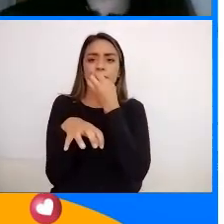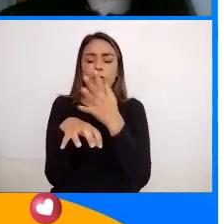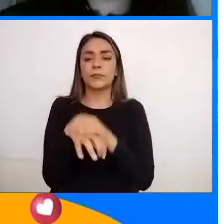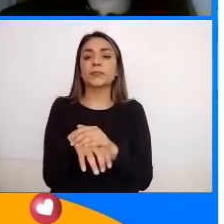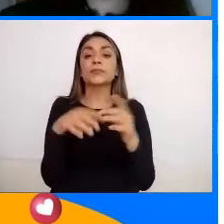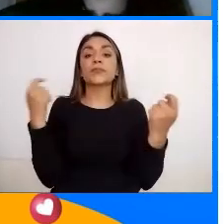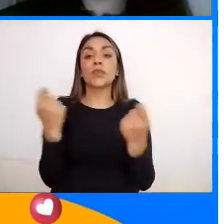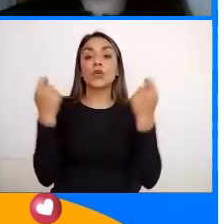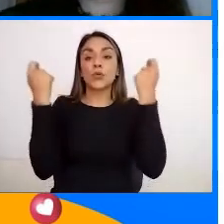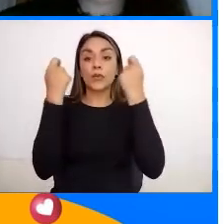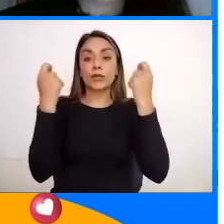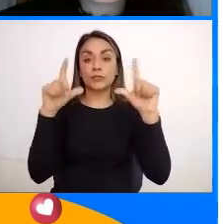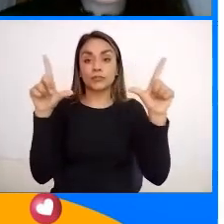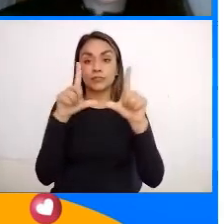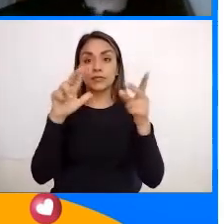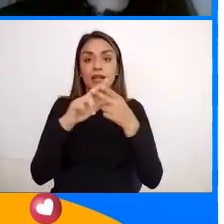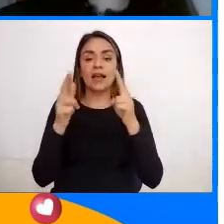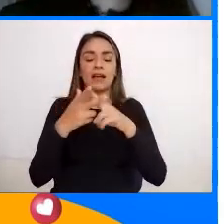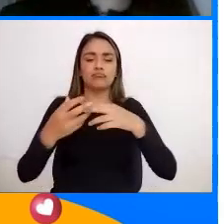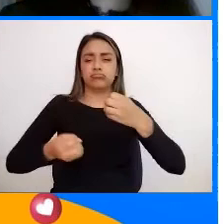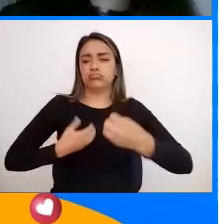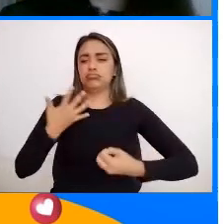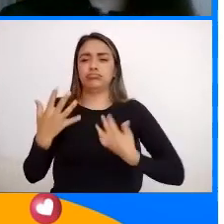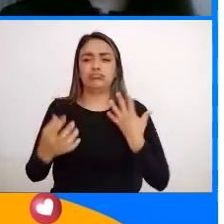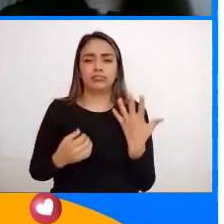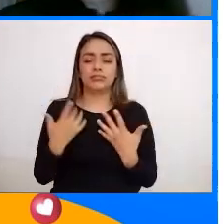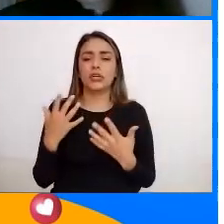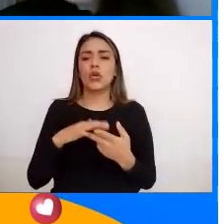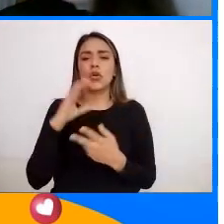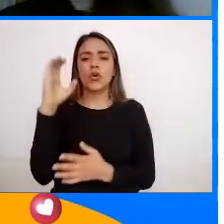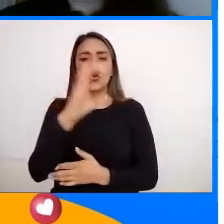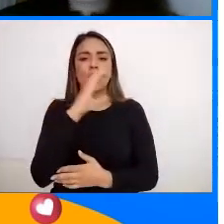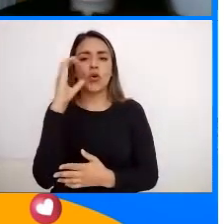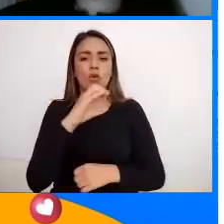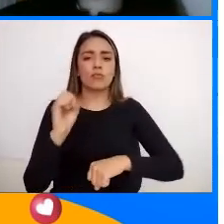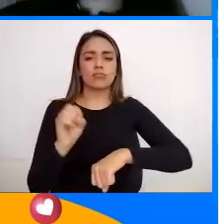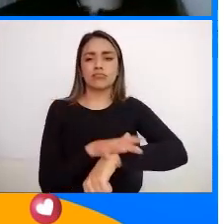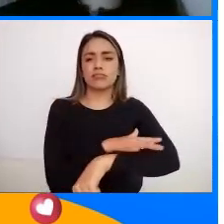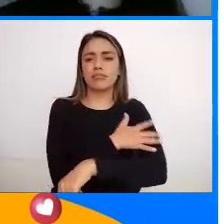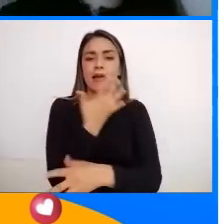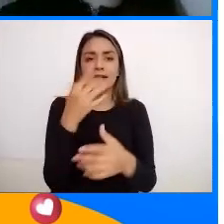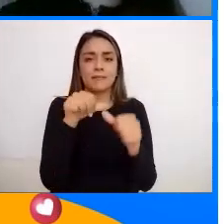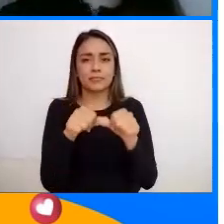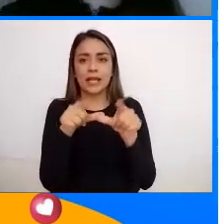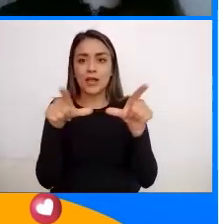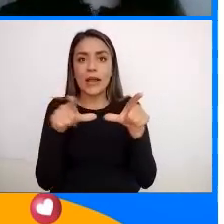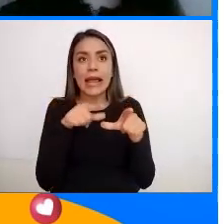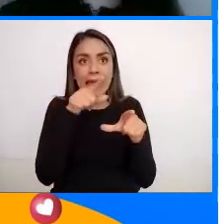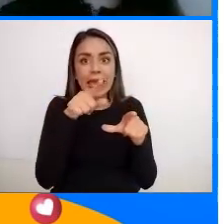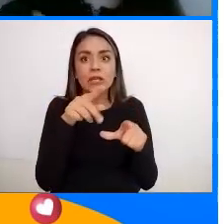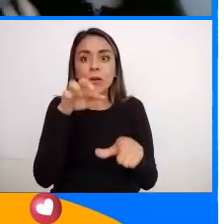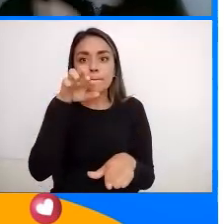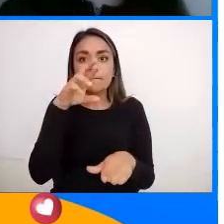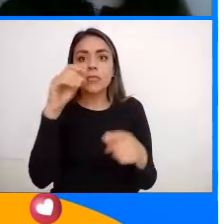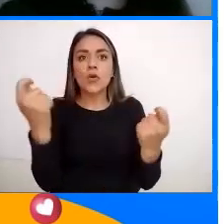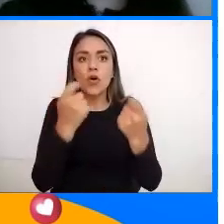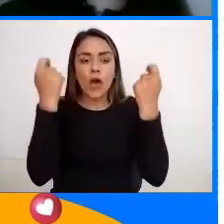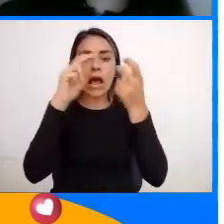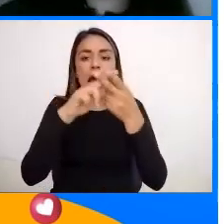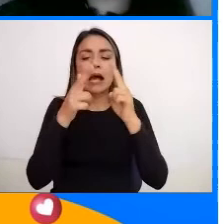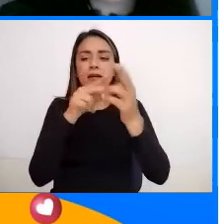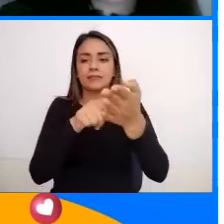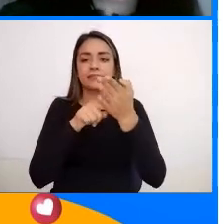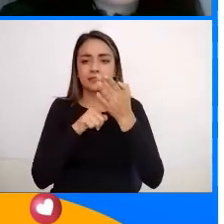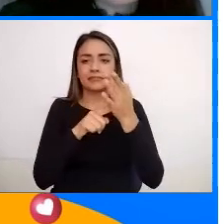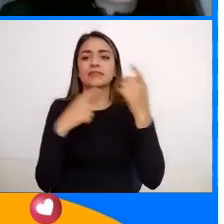comerciales Del país De la sabrosura O de Colombia Es el riesgo Que te quieras quedar O de Eso es ProColombia Que está haciendo Todo el